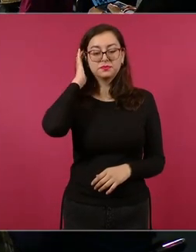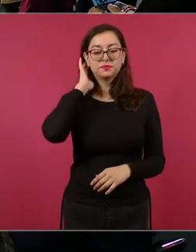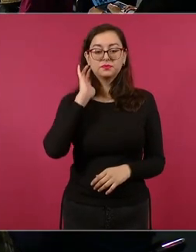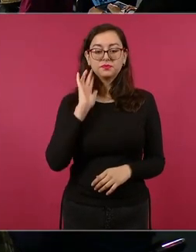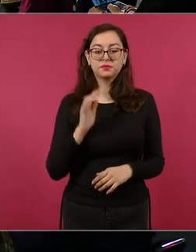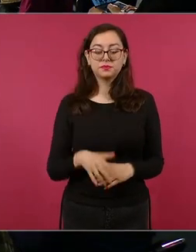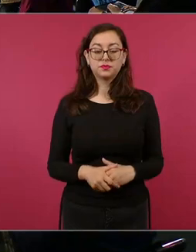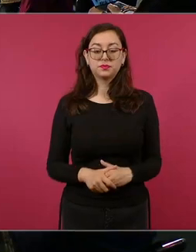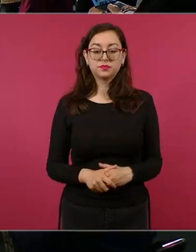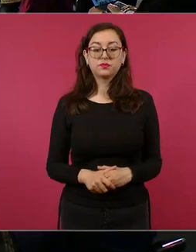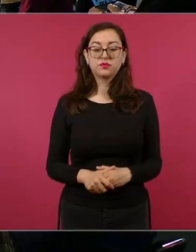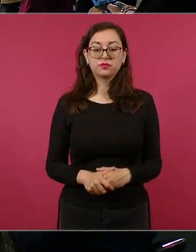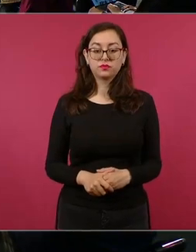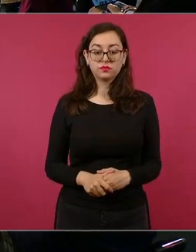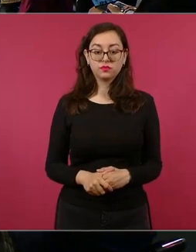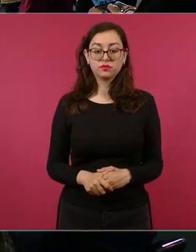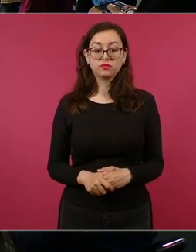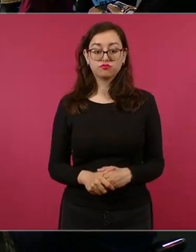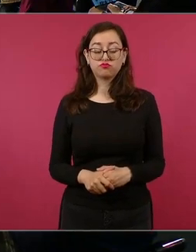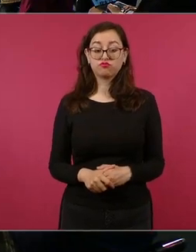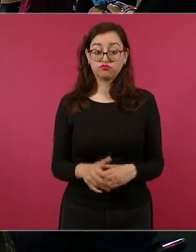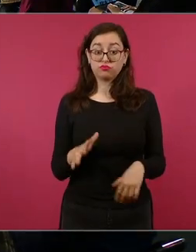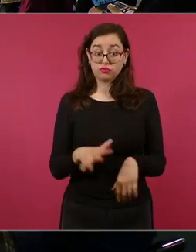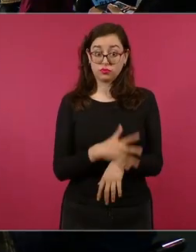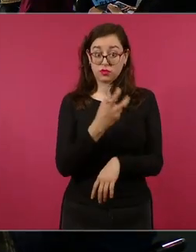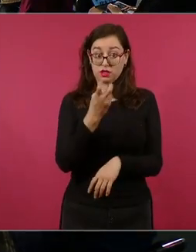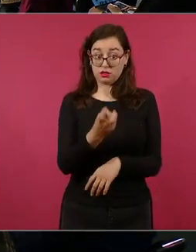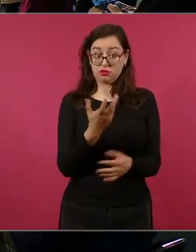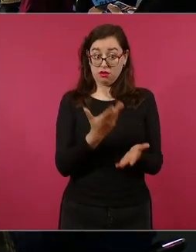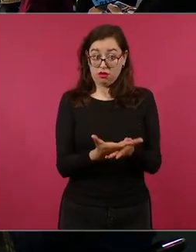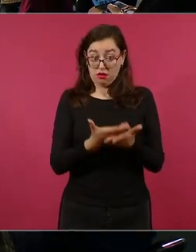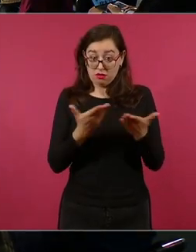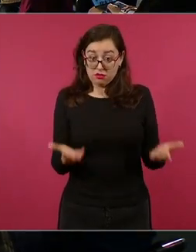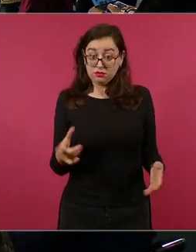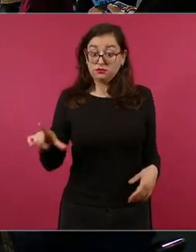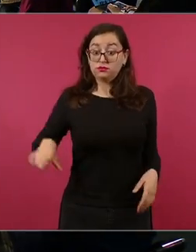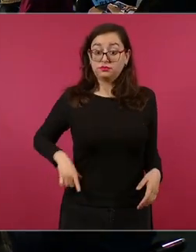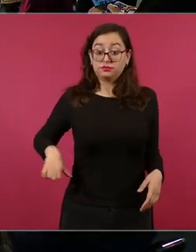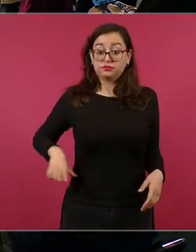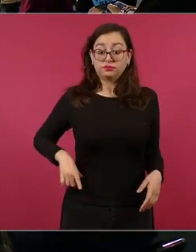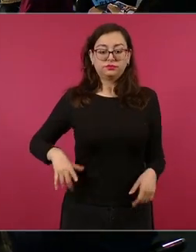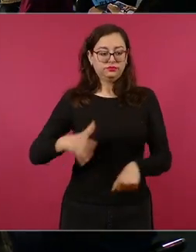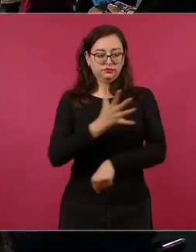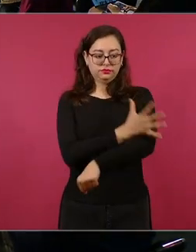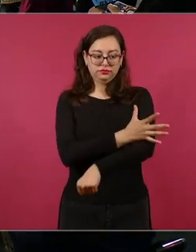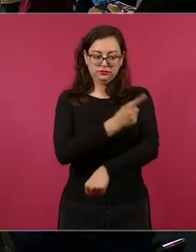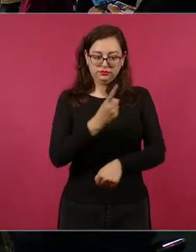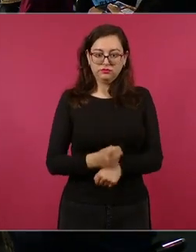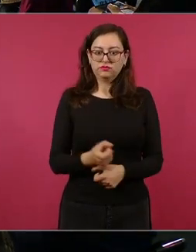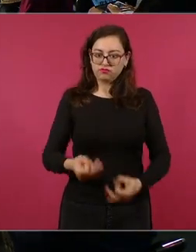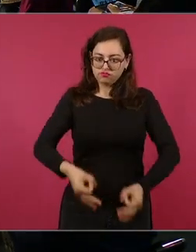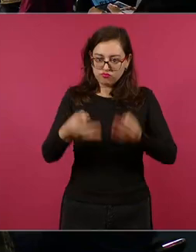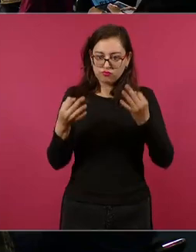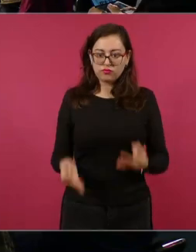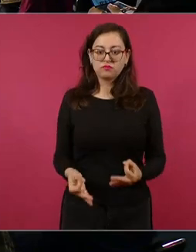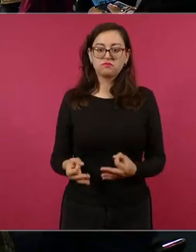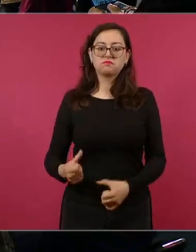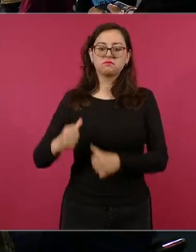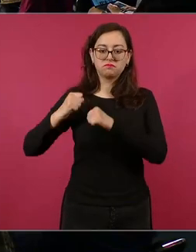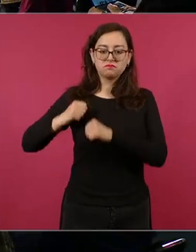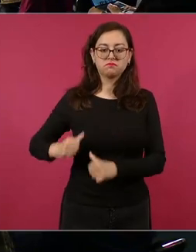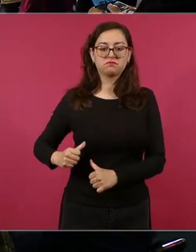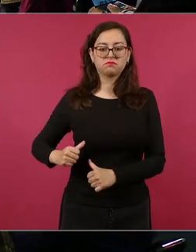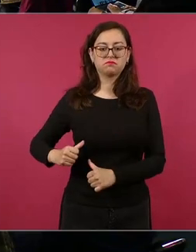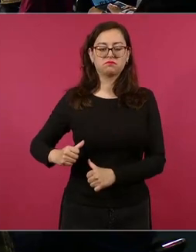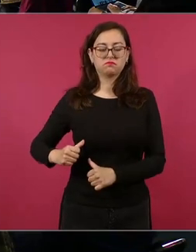pero eso es muy importante la honestidad porque da autoridad moral y da